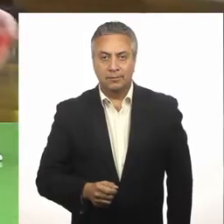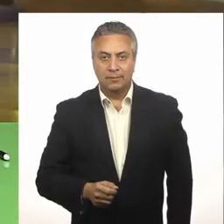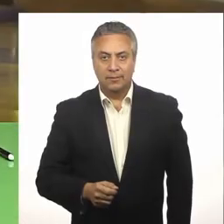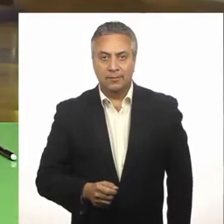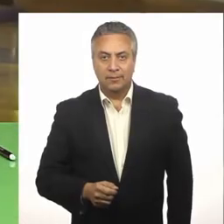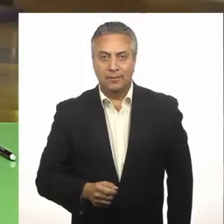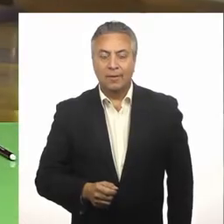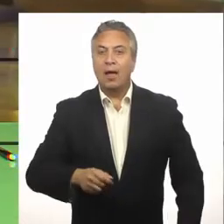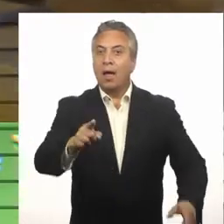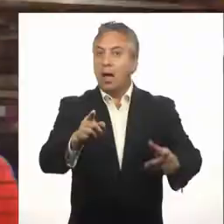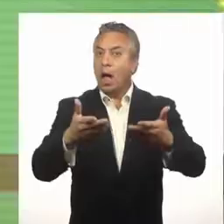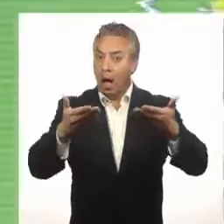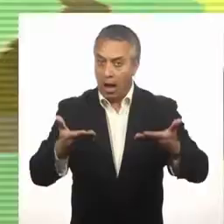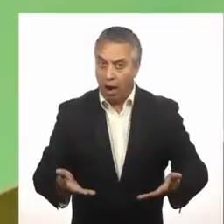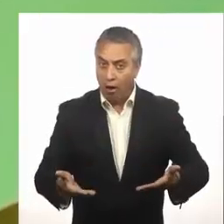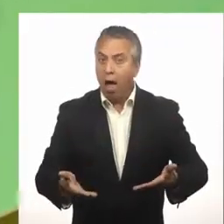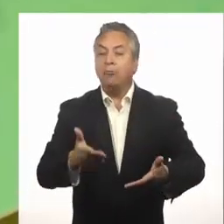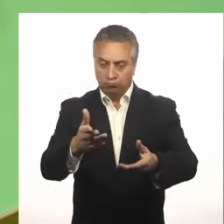Y ahora, a cortar.